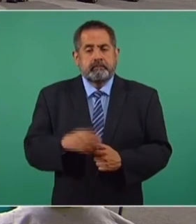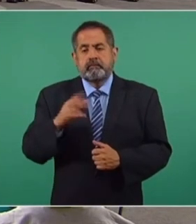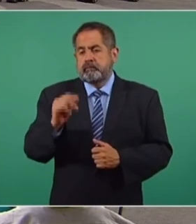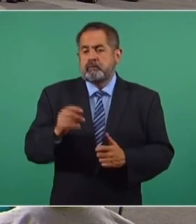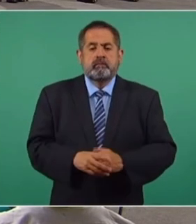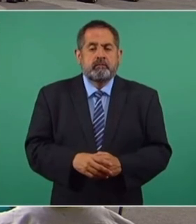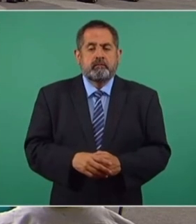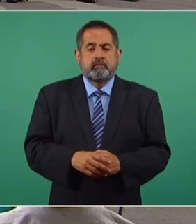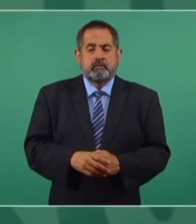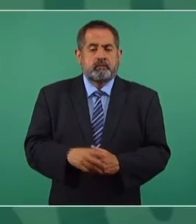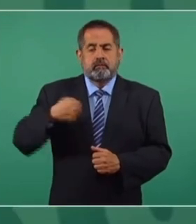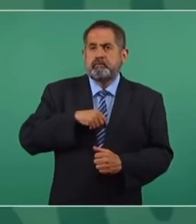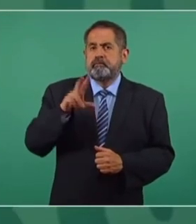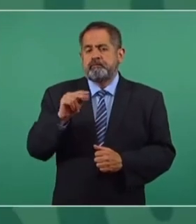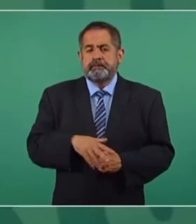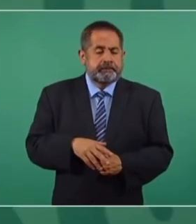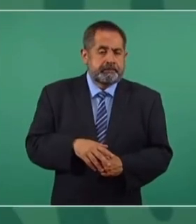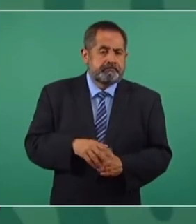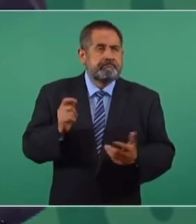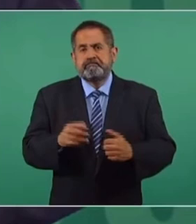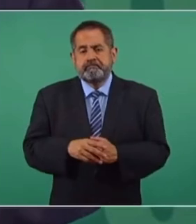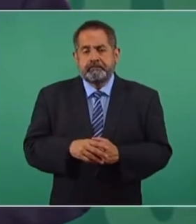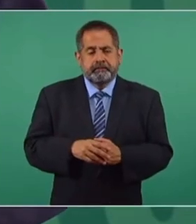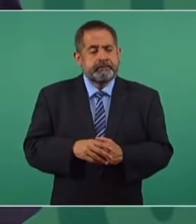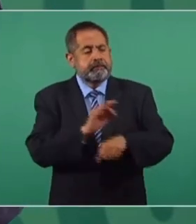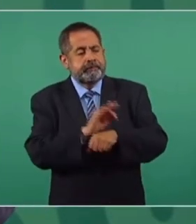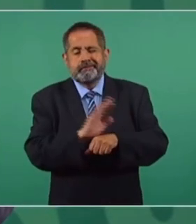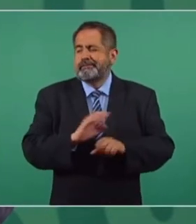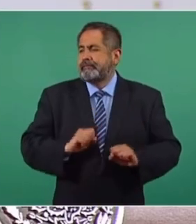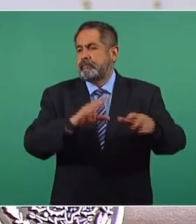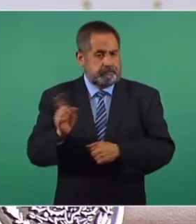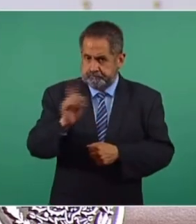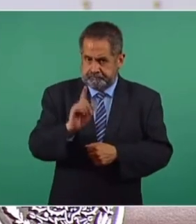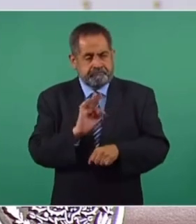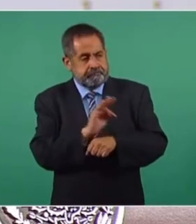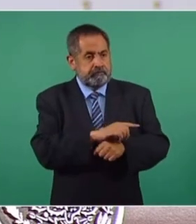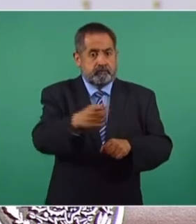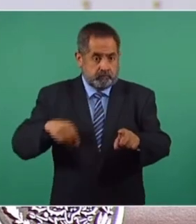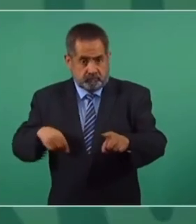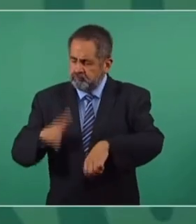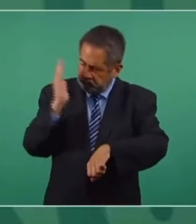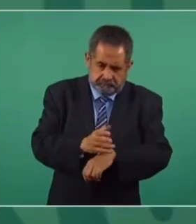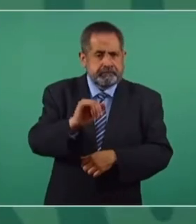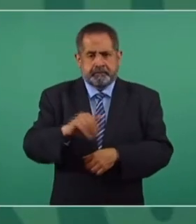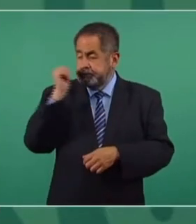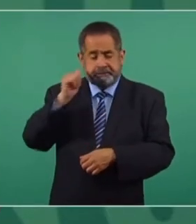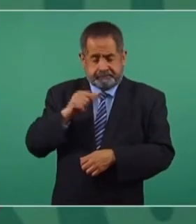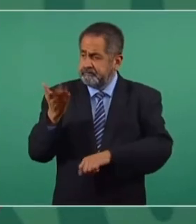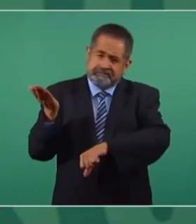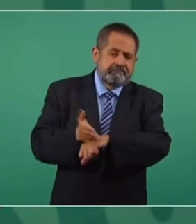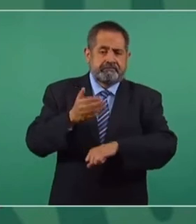No vamos nosotros a dejar de proteger a las personas y de castigar a los responsables, siempre.